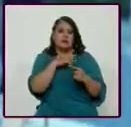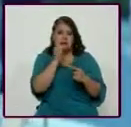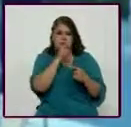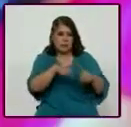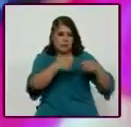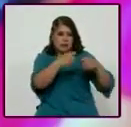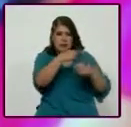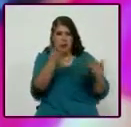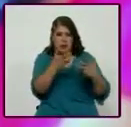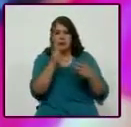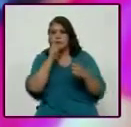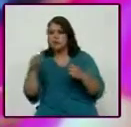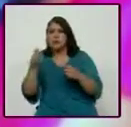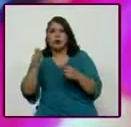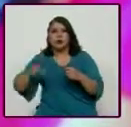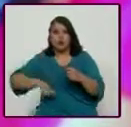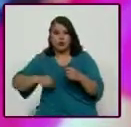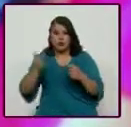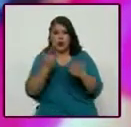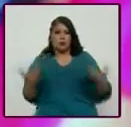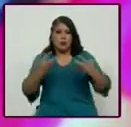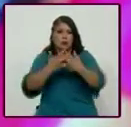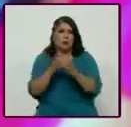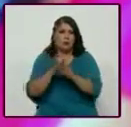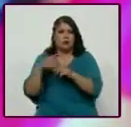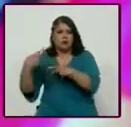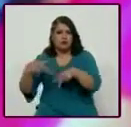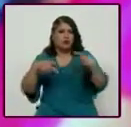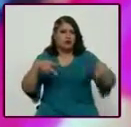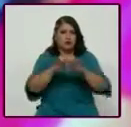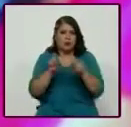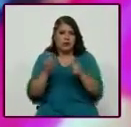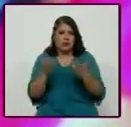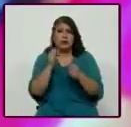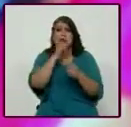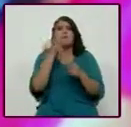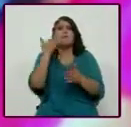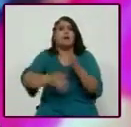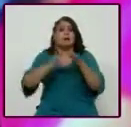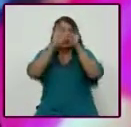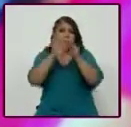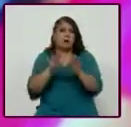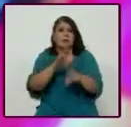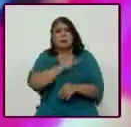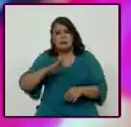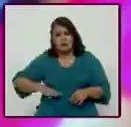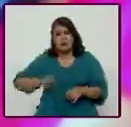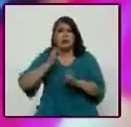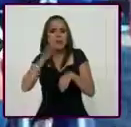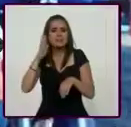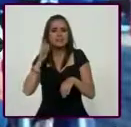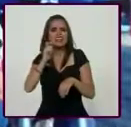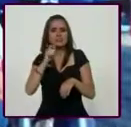tarea y el sector público otra. Y sobre todo lo que señalas, la falta también de transversalidad de los municipios, los estados y la federación en